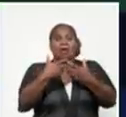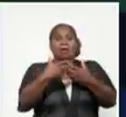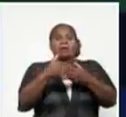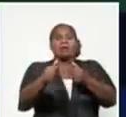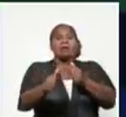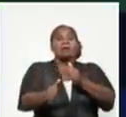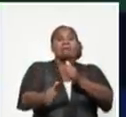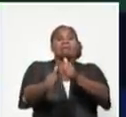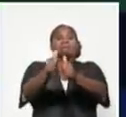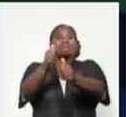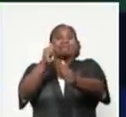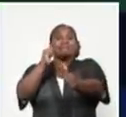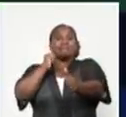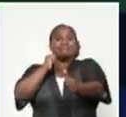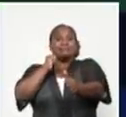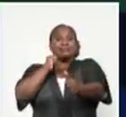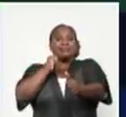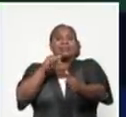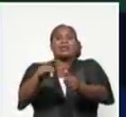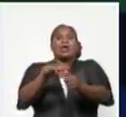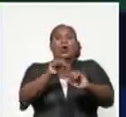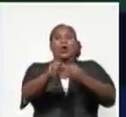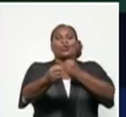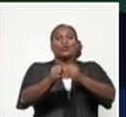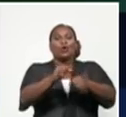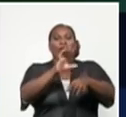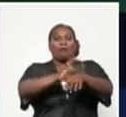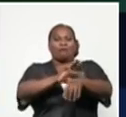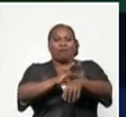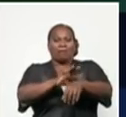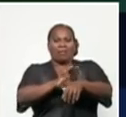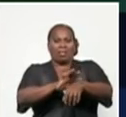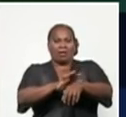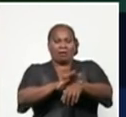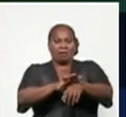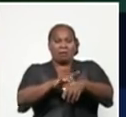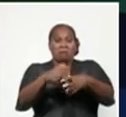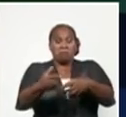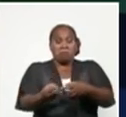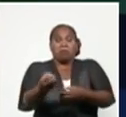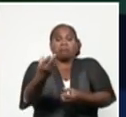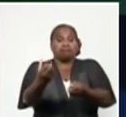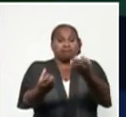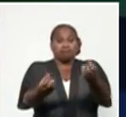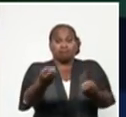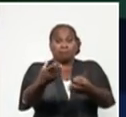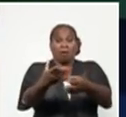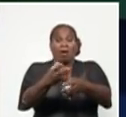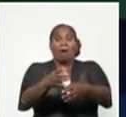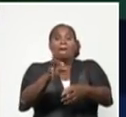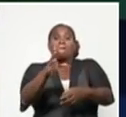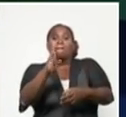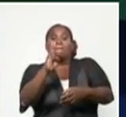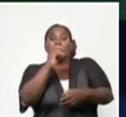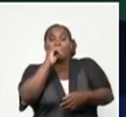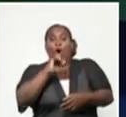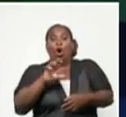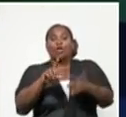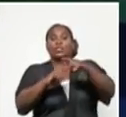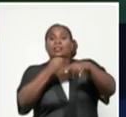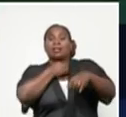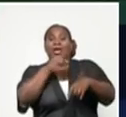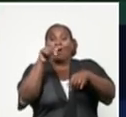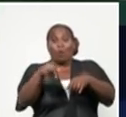el control de la enfermedad dado por los eventos de transmisión local que hoy estamos teniendo